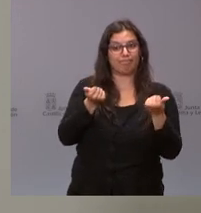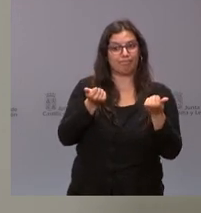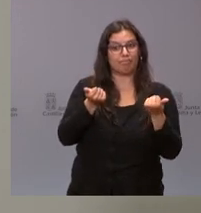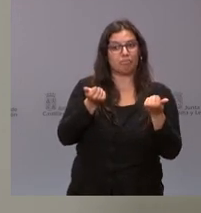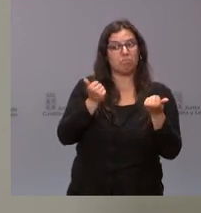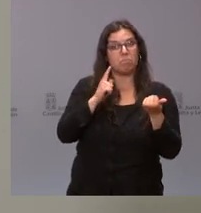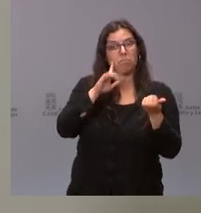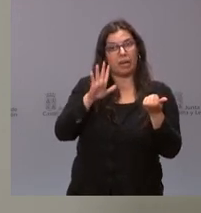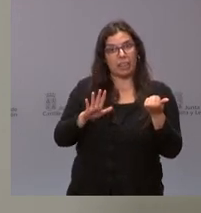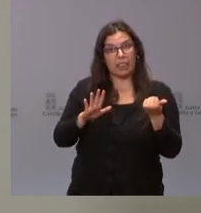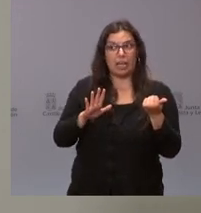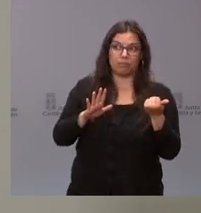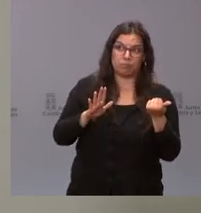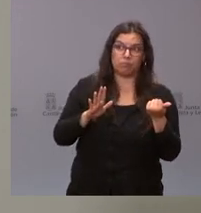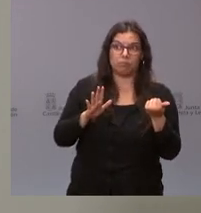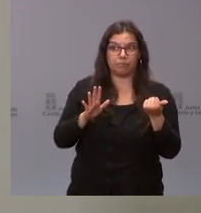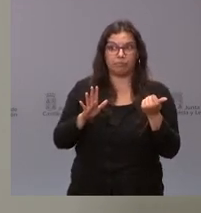sintonía o buena